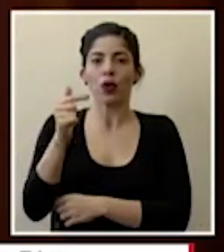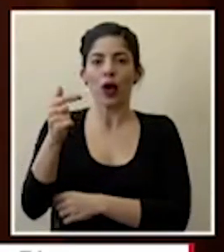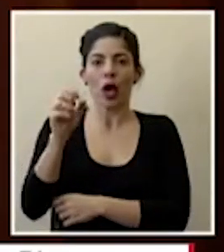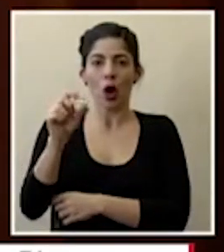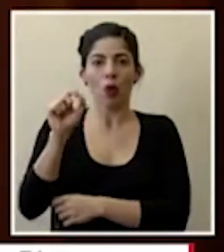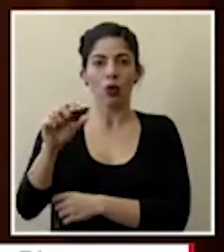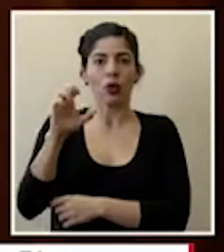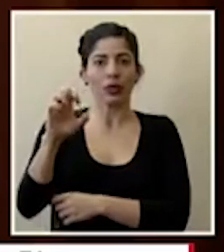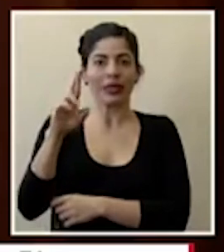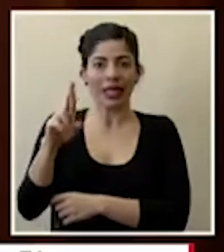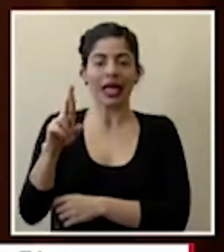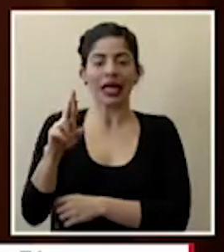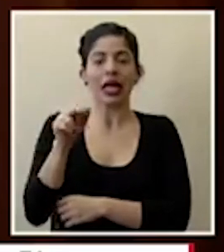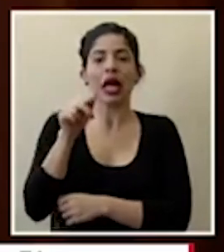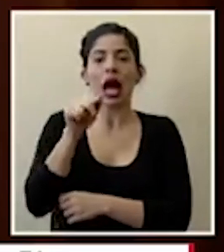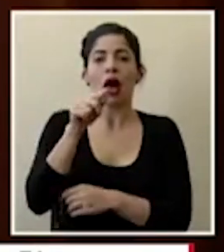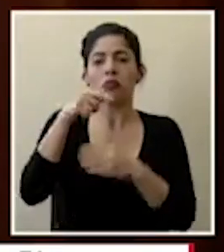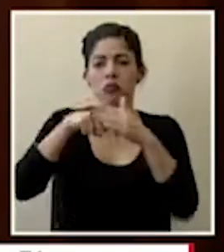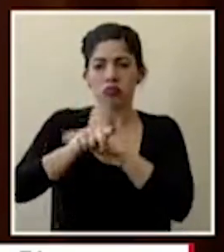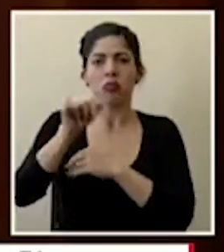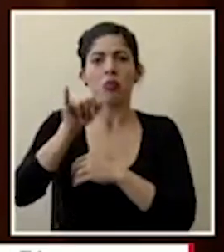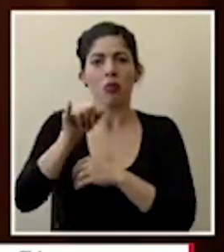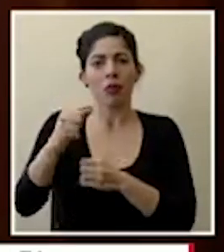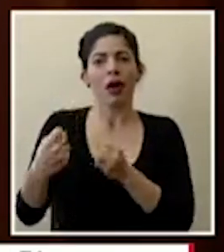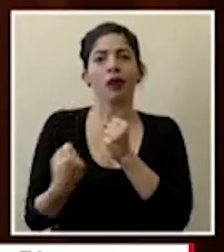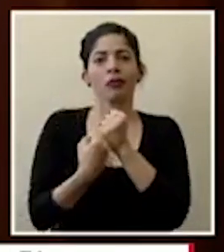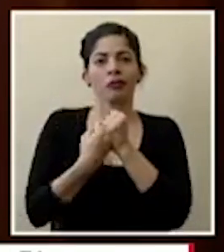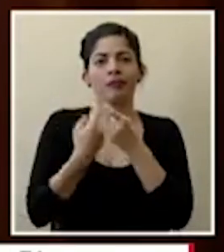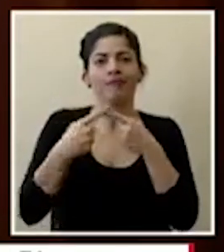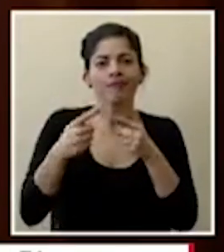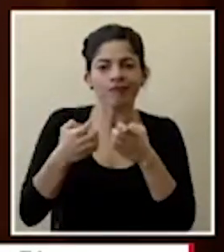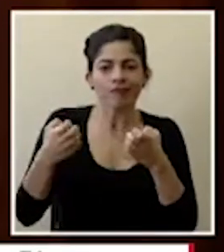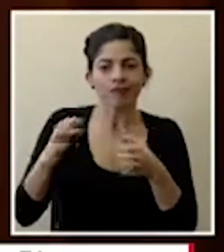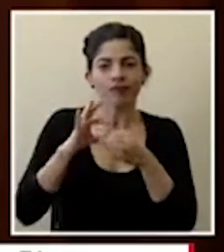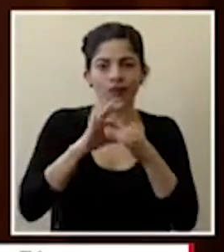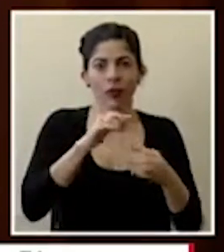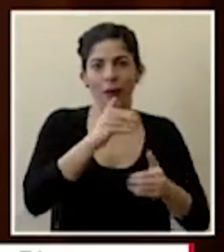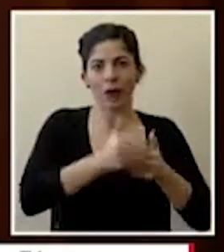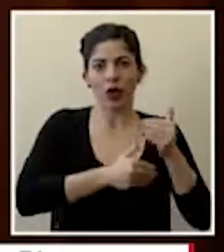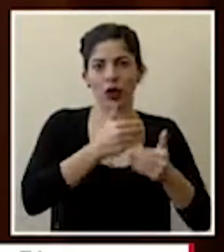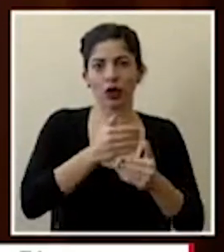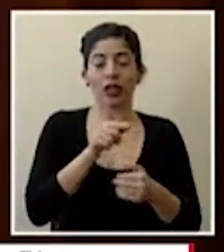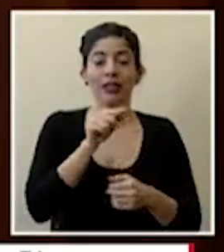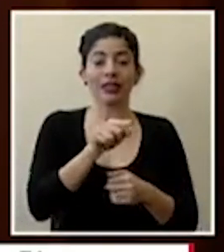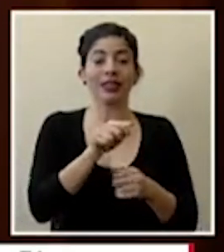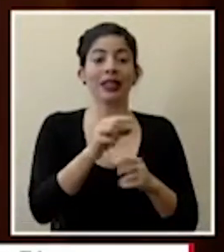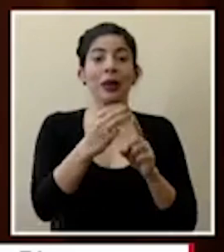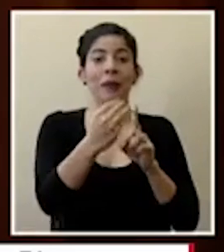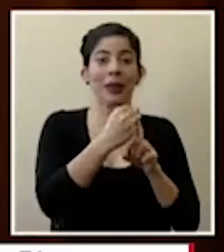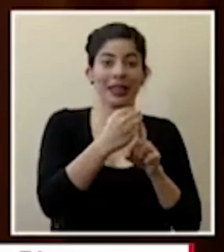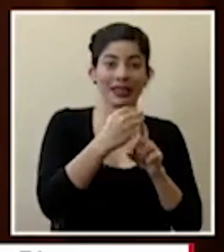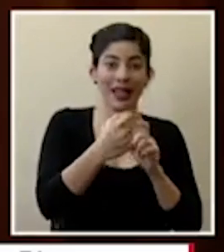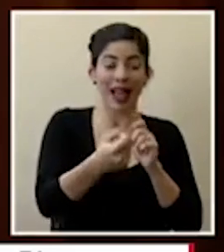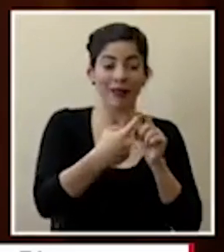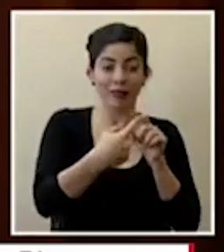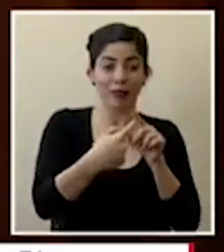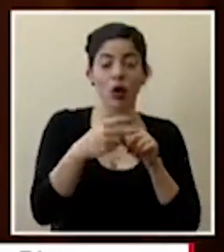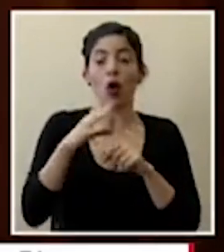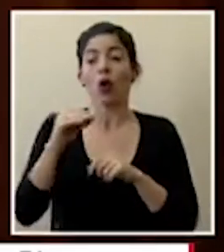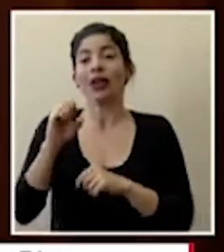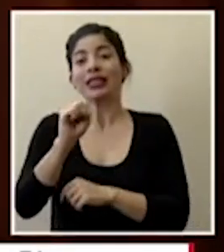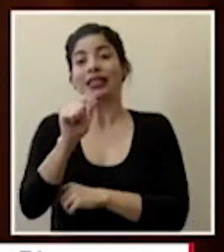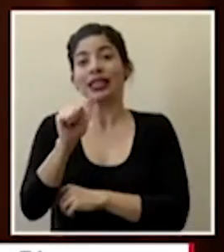y ahí van a poder encontrar herramientas de apoyo para este proceso y tanto el bot como este sitio el salud móvil punto ge o punto cr